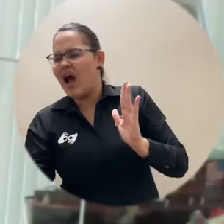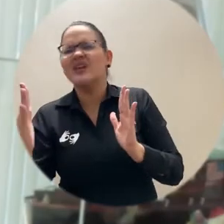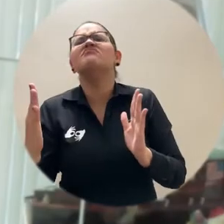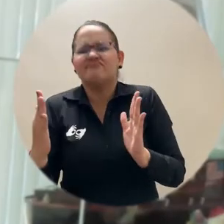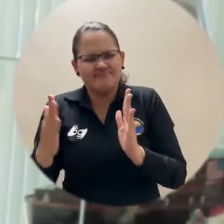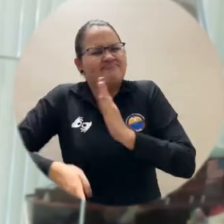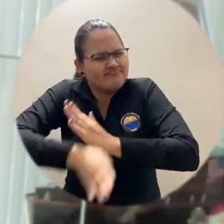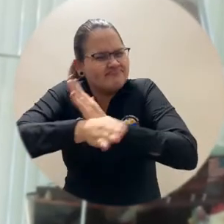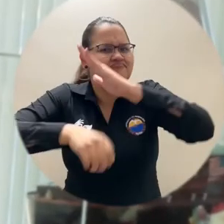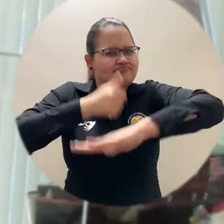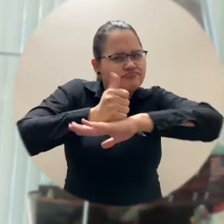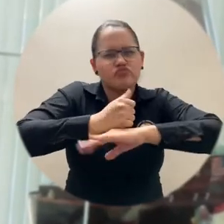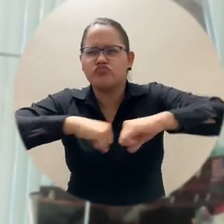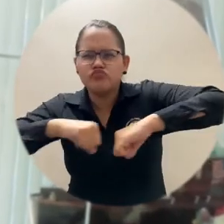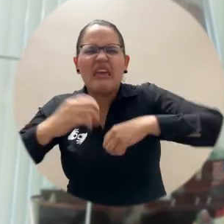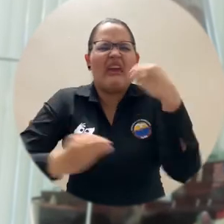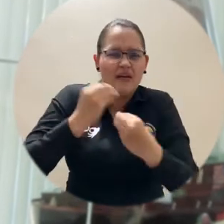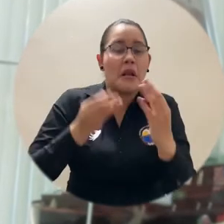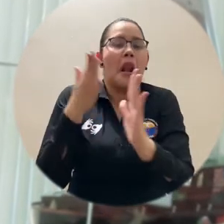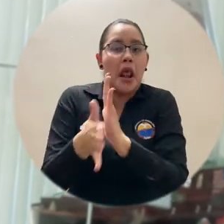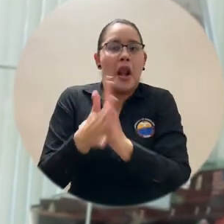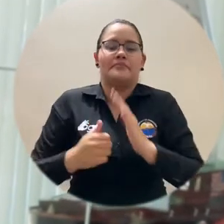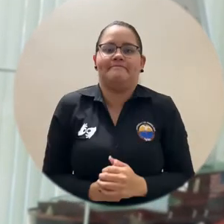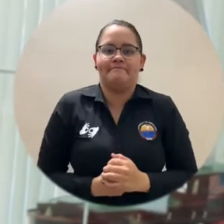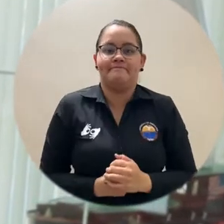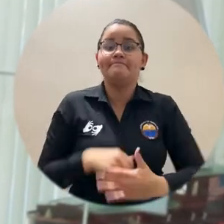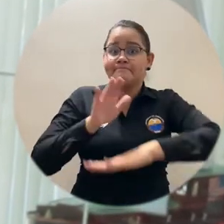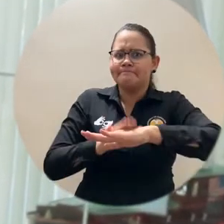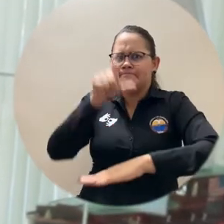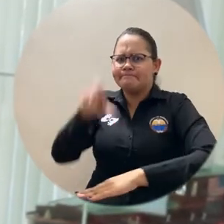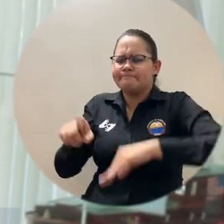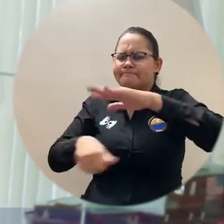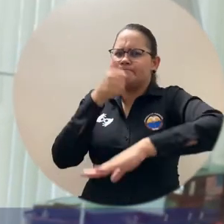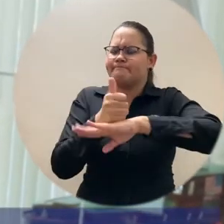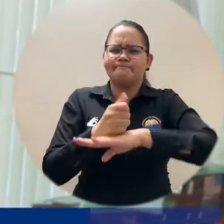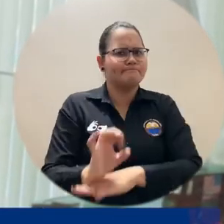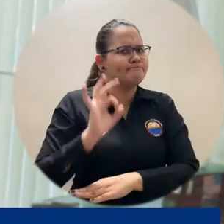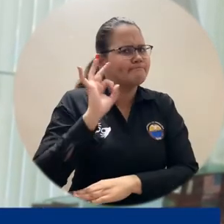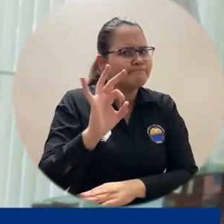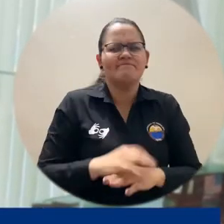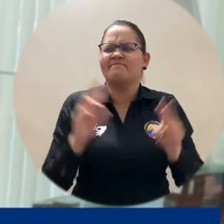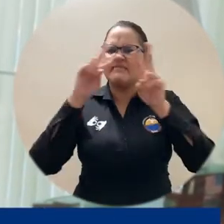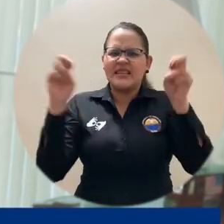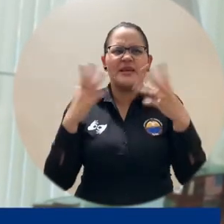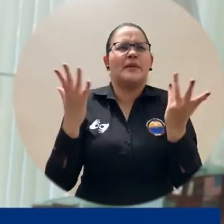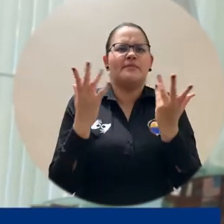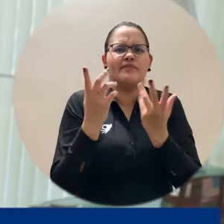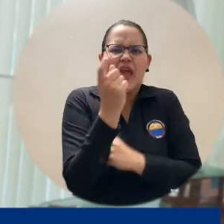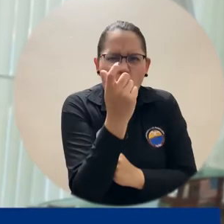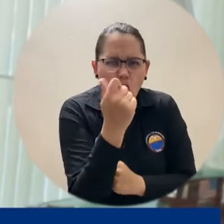comportamiento intachable de la comunidad y ese buen desempeño desde todo punto de vista tanto económico como académico,